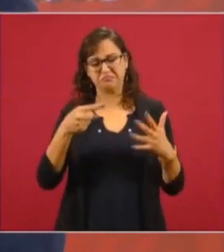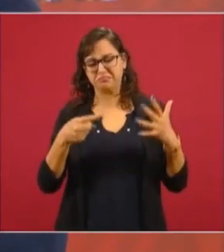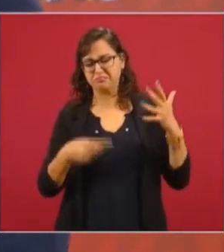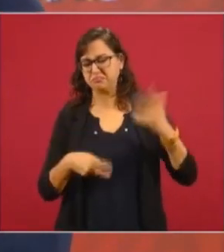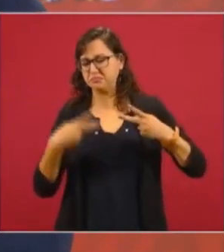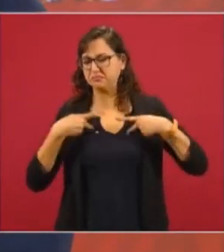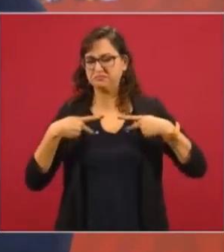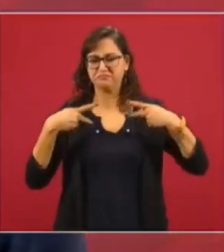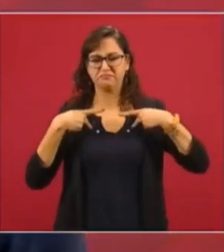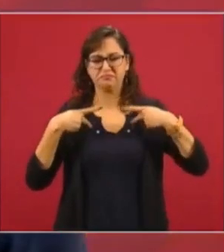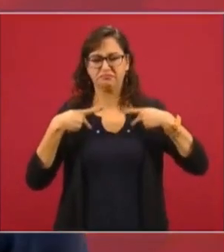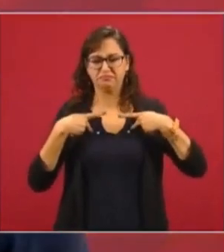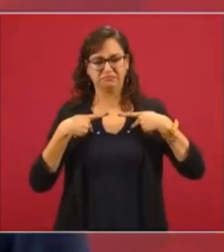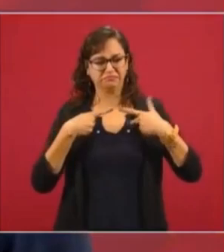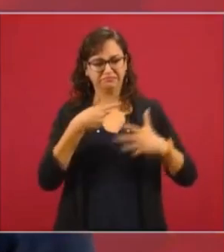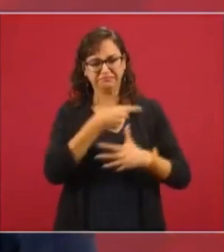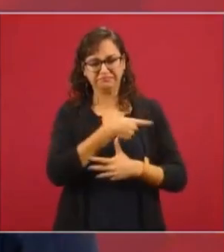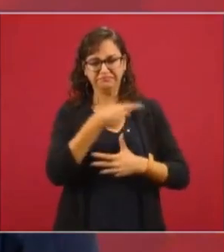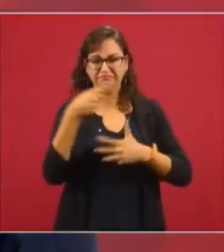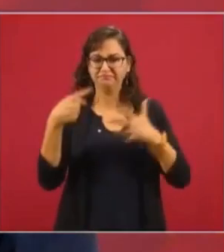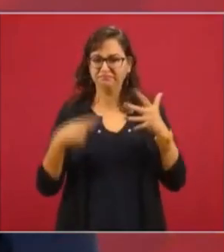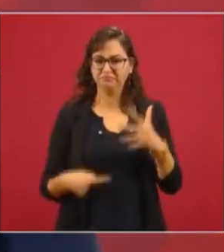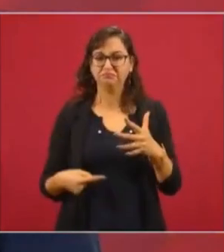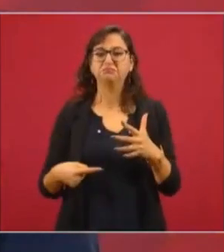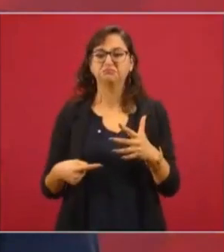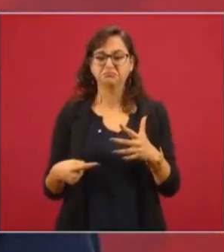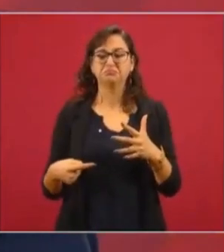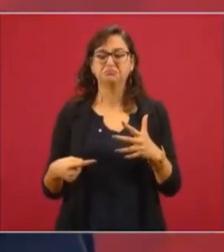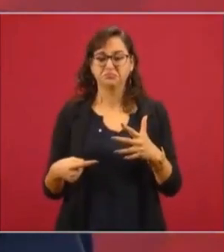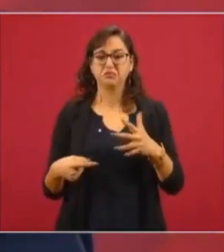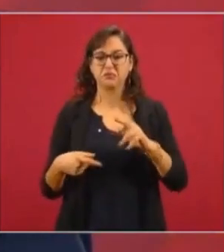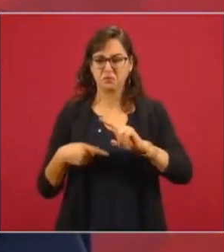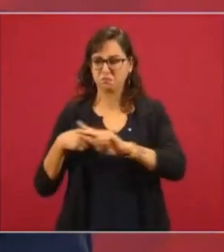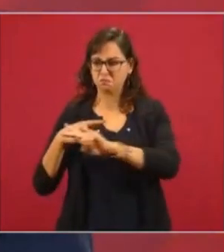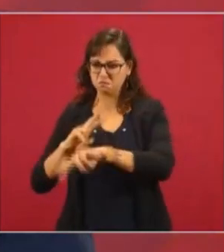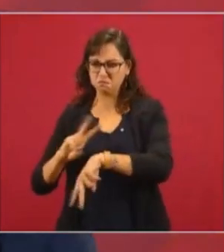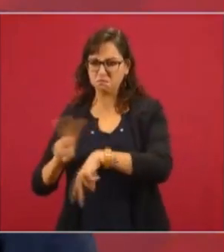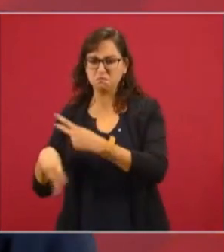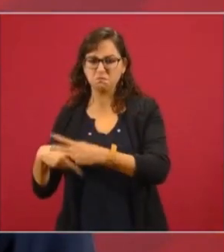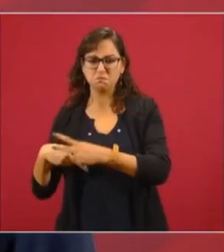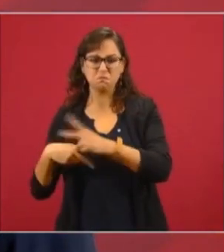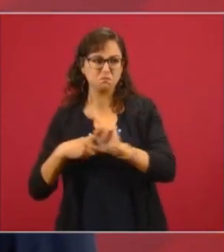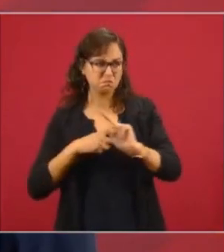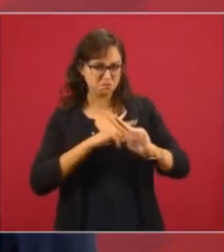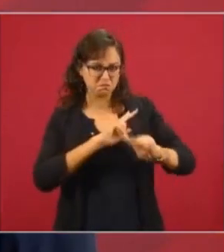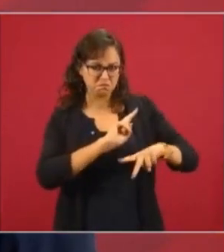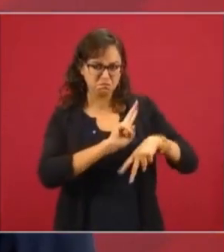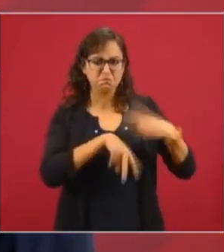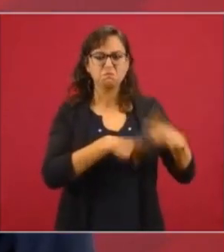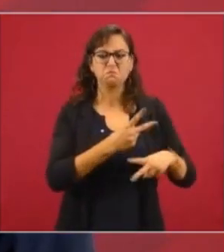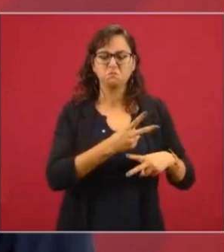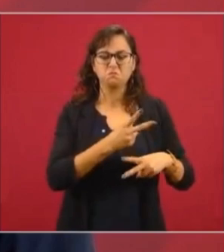estuvieron en las